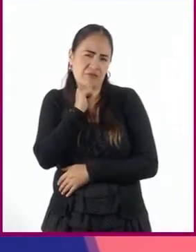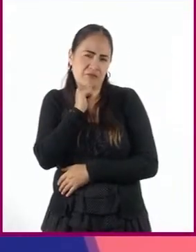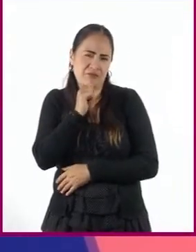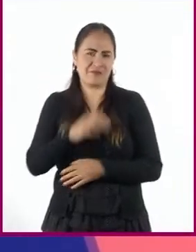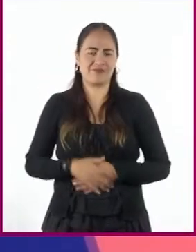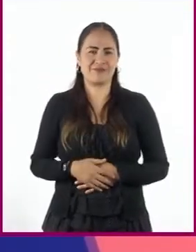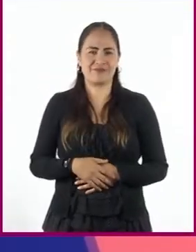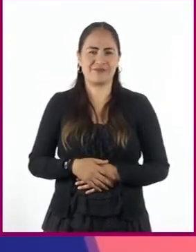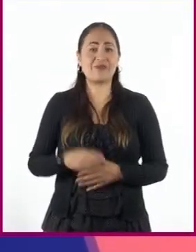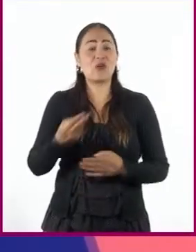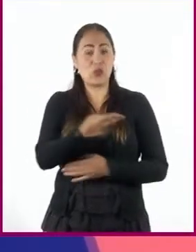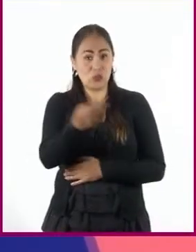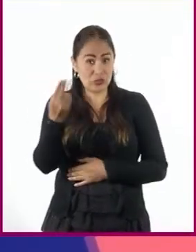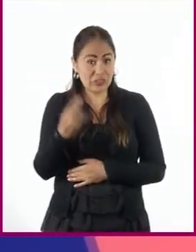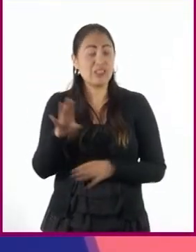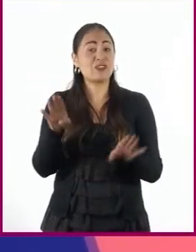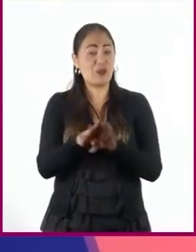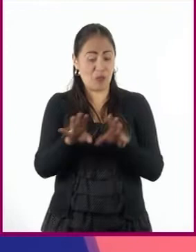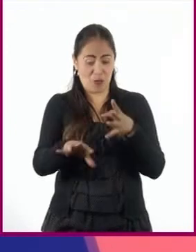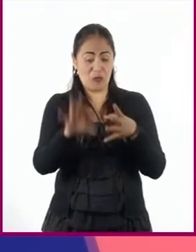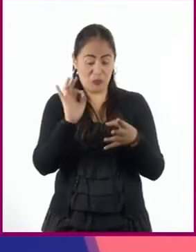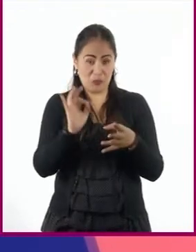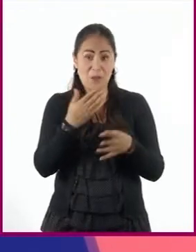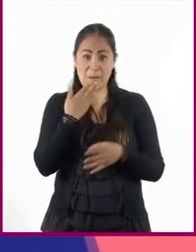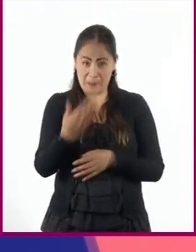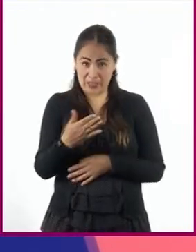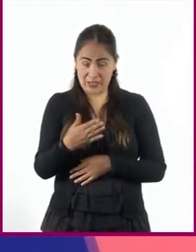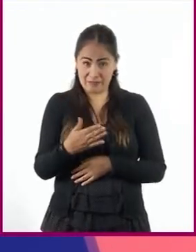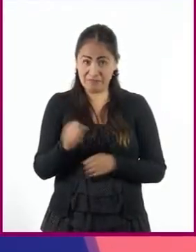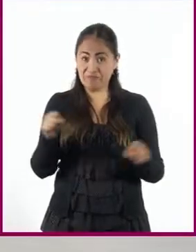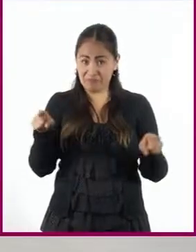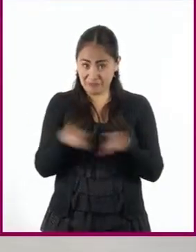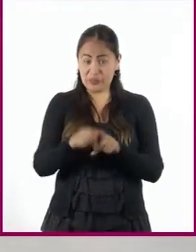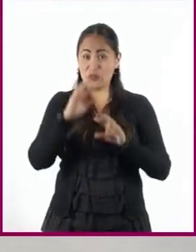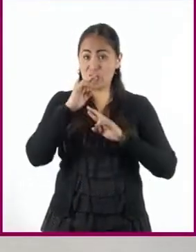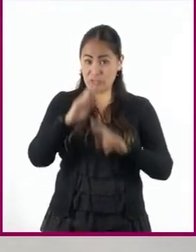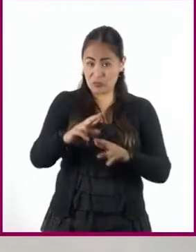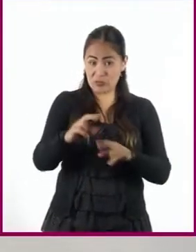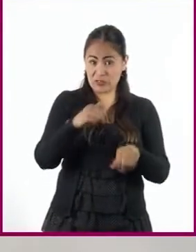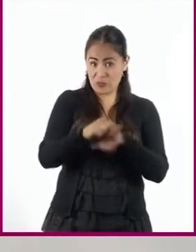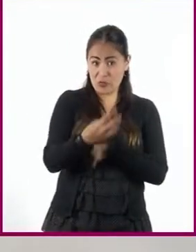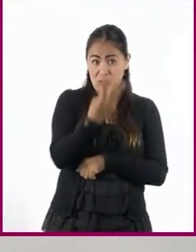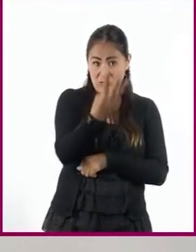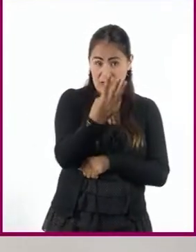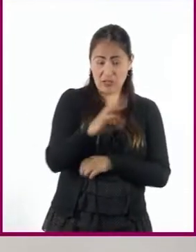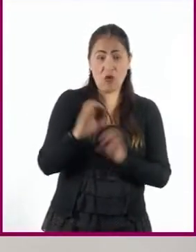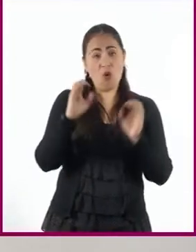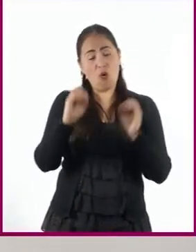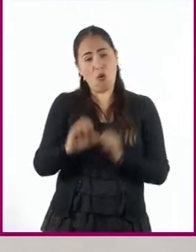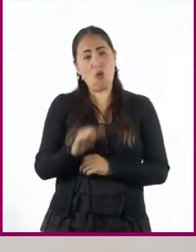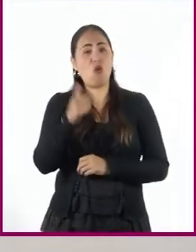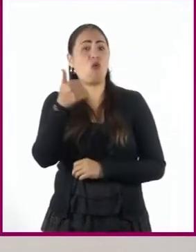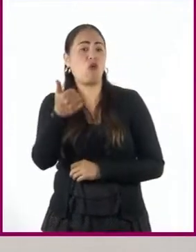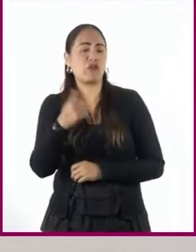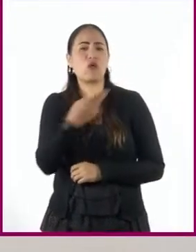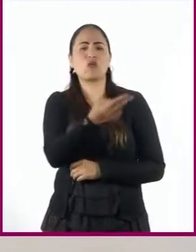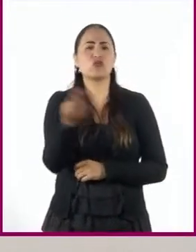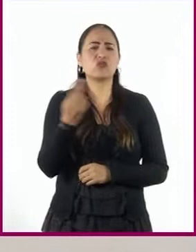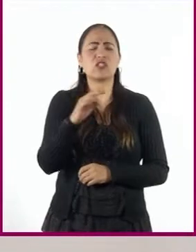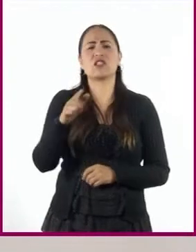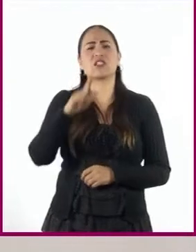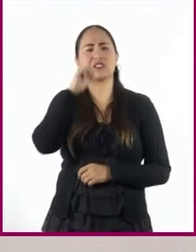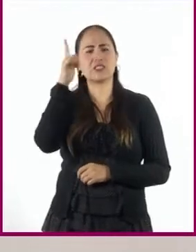¿A ustedes cómo les fue con el reto? ¿Están de acuerdo con la respuesta o pensaron en otra? ¿Qué lenguaje usarían ustedes?